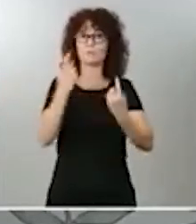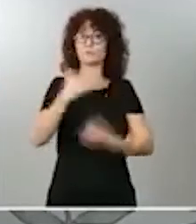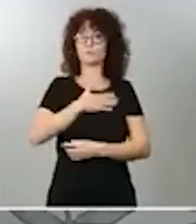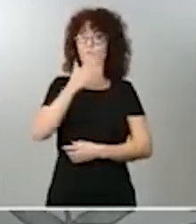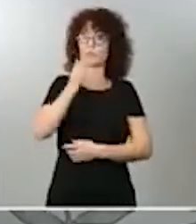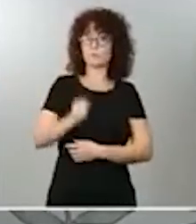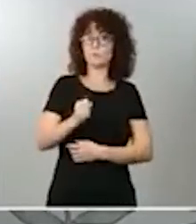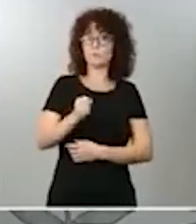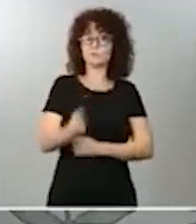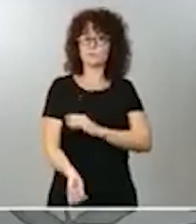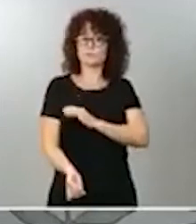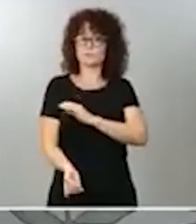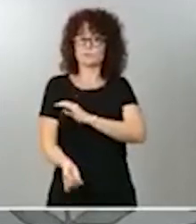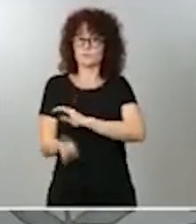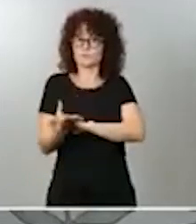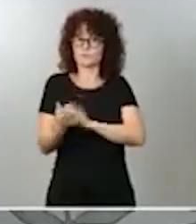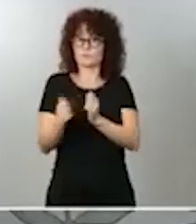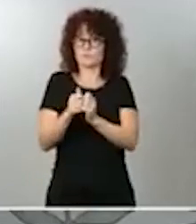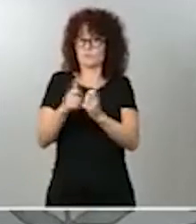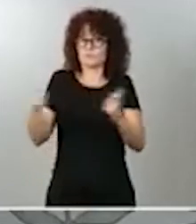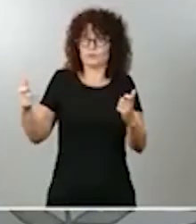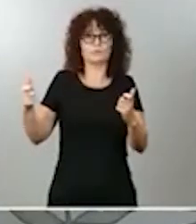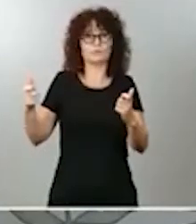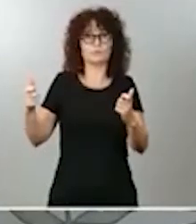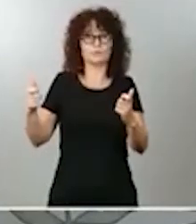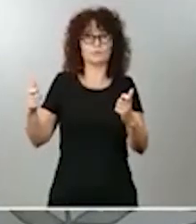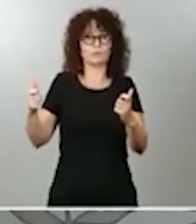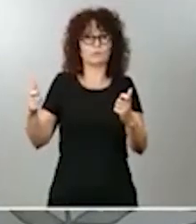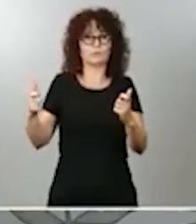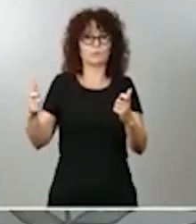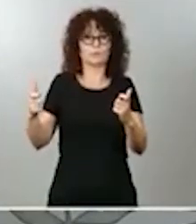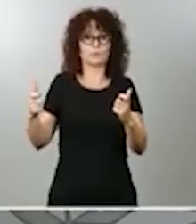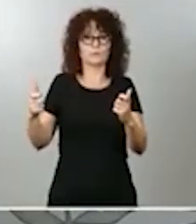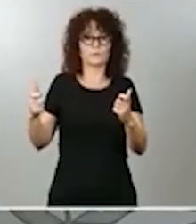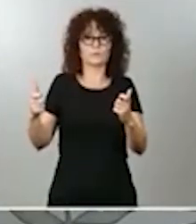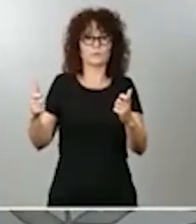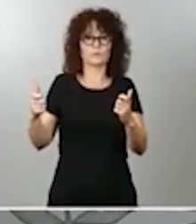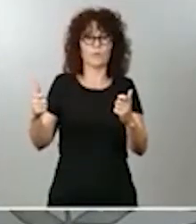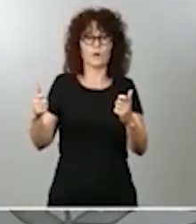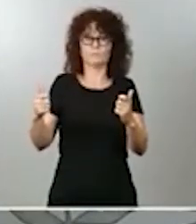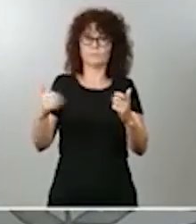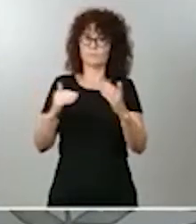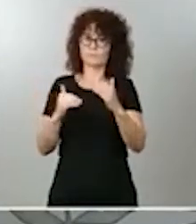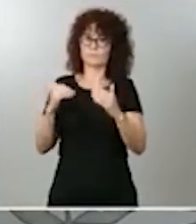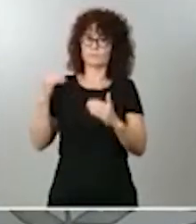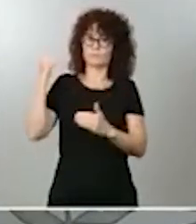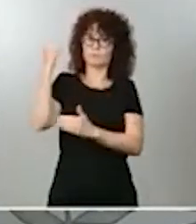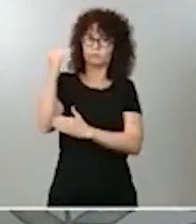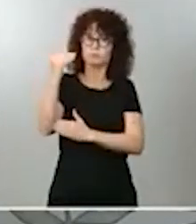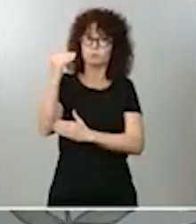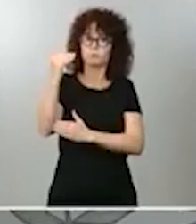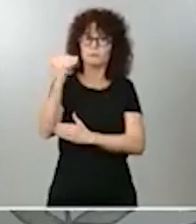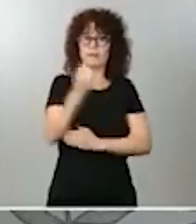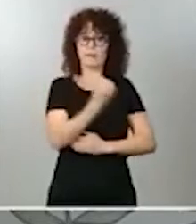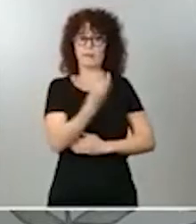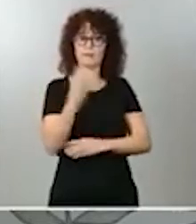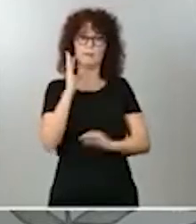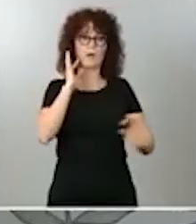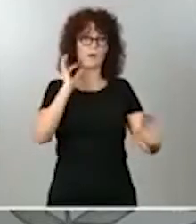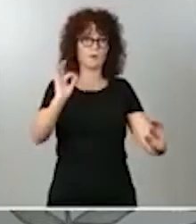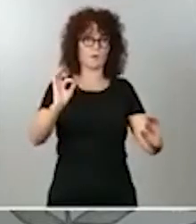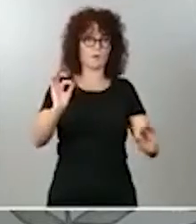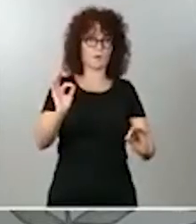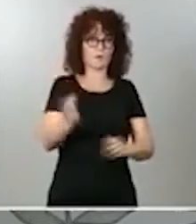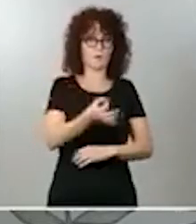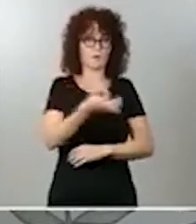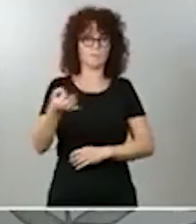un volumen de contagio que está muy alejado de las cifras razonables, de las cifras óptimas, permitiera